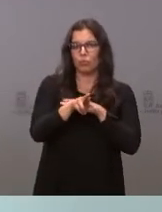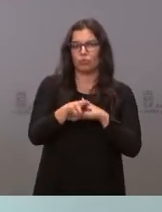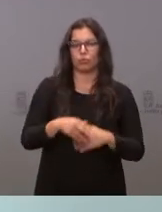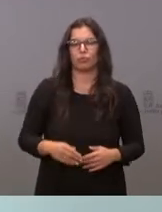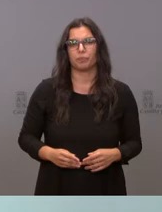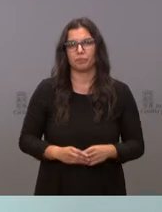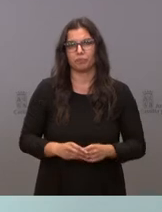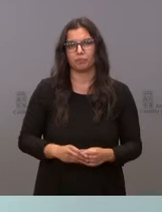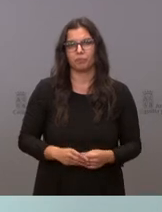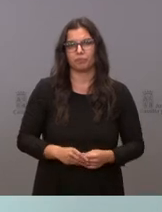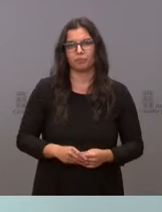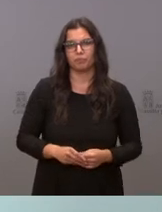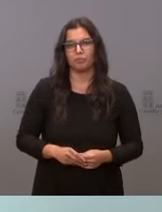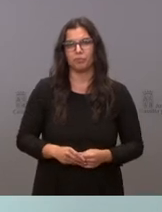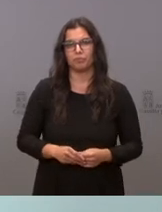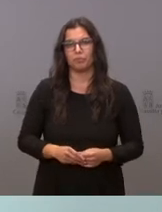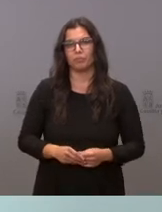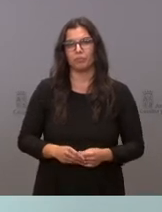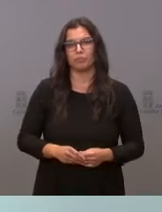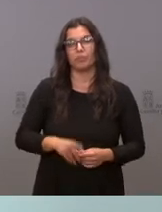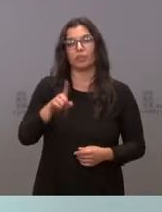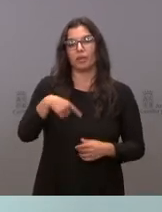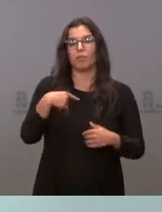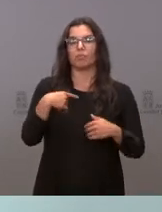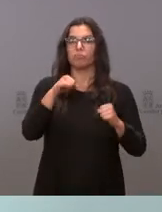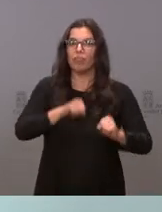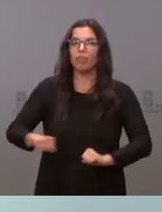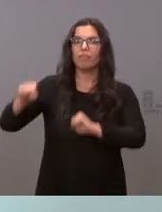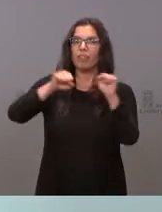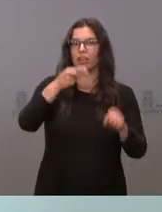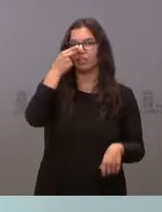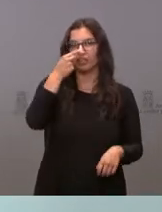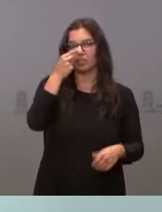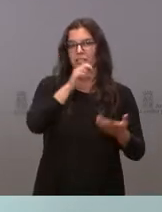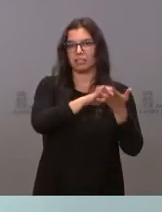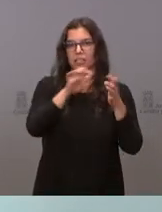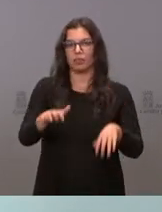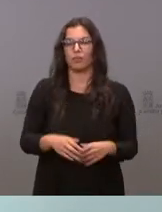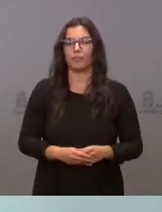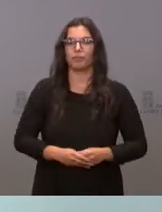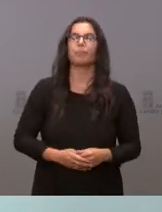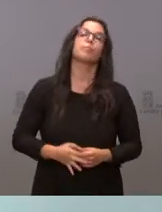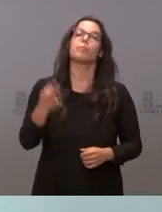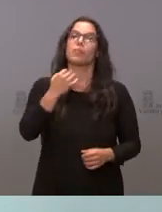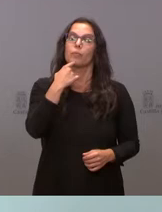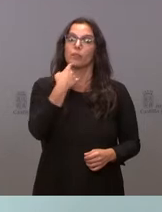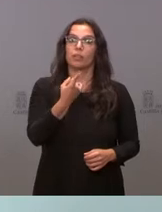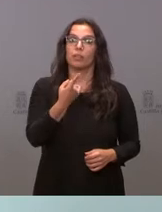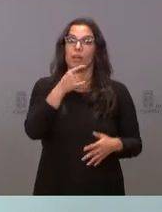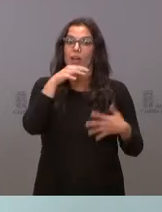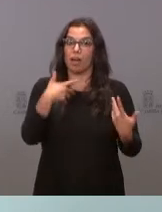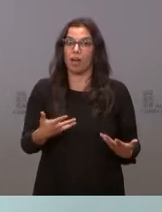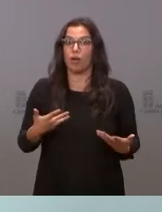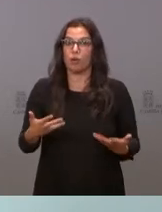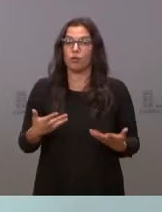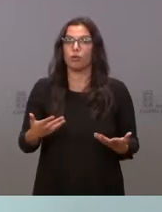disposición y a través de la defensa de los intereses de Castilla y León. Tengo que decir que en estos momentos,